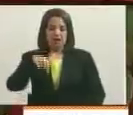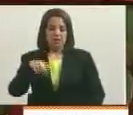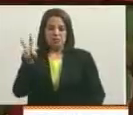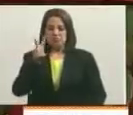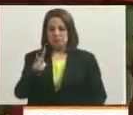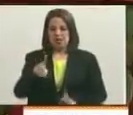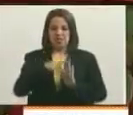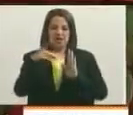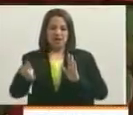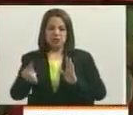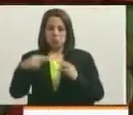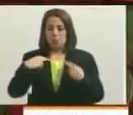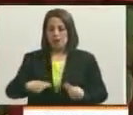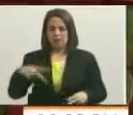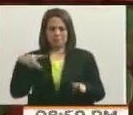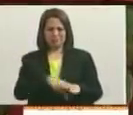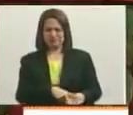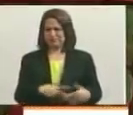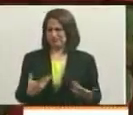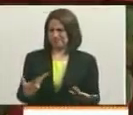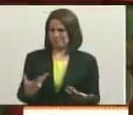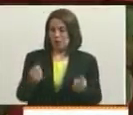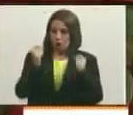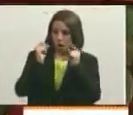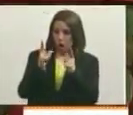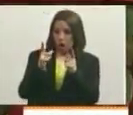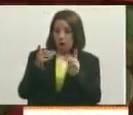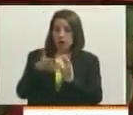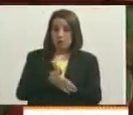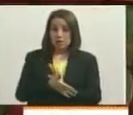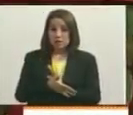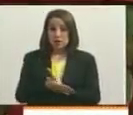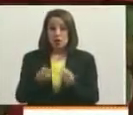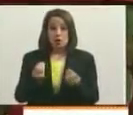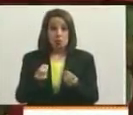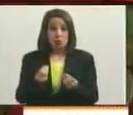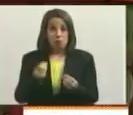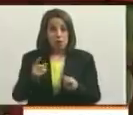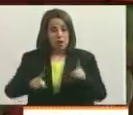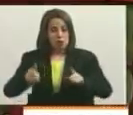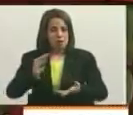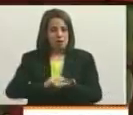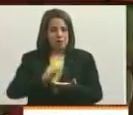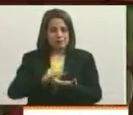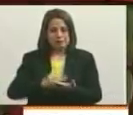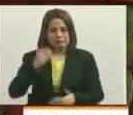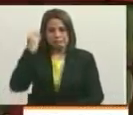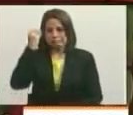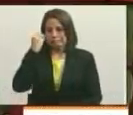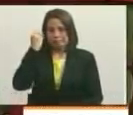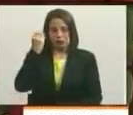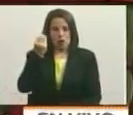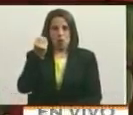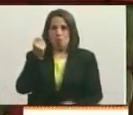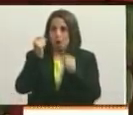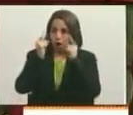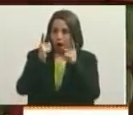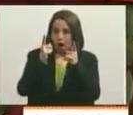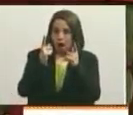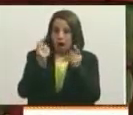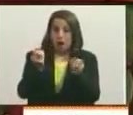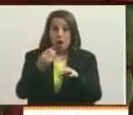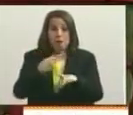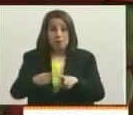Es como, yo me quedé sorprendido, de verdad, uno a veces pierde la capacidad de sorprenderse, pero hay